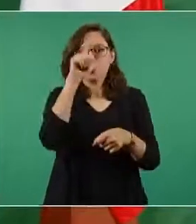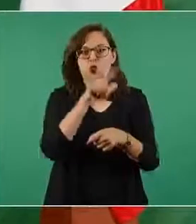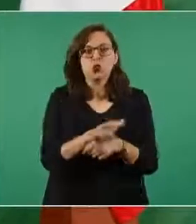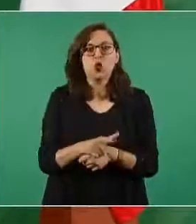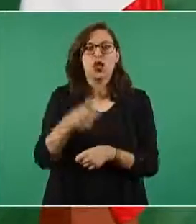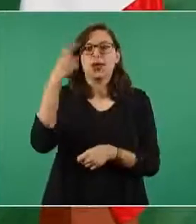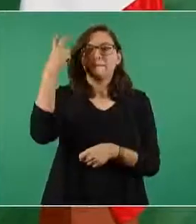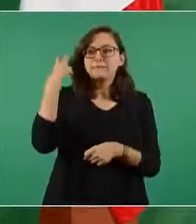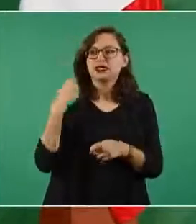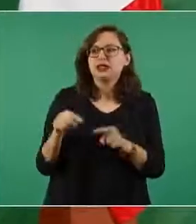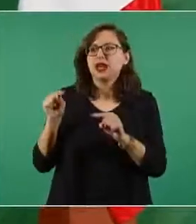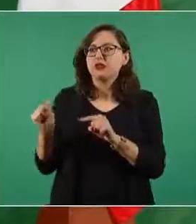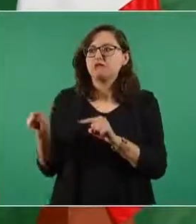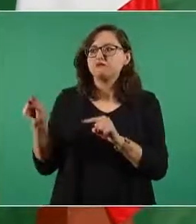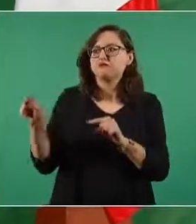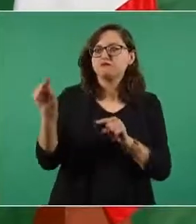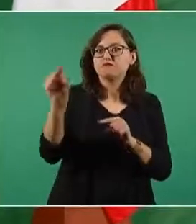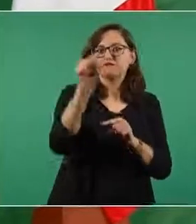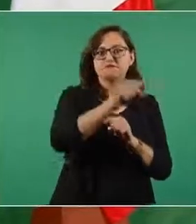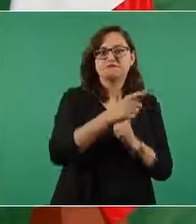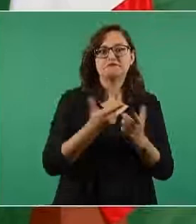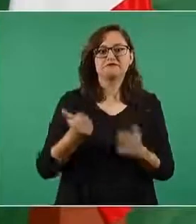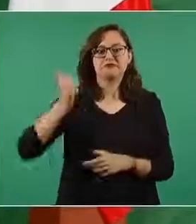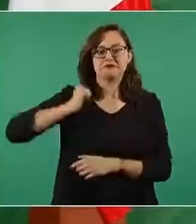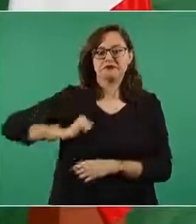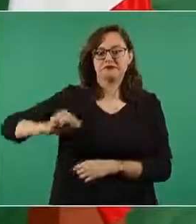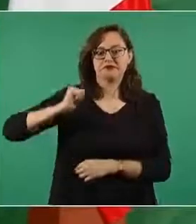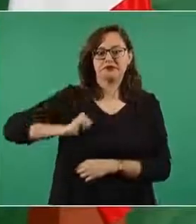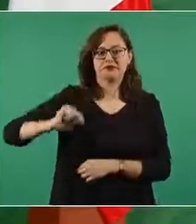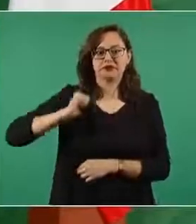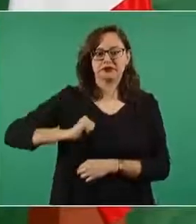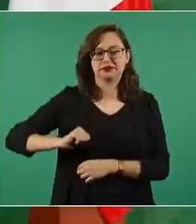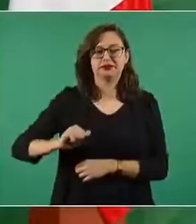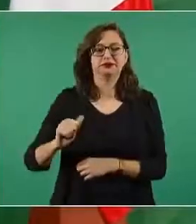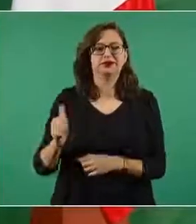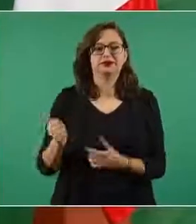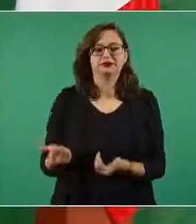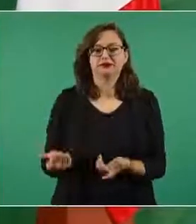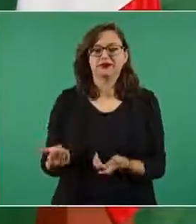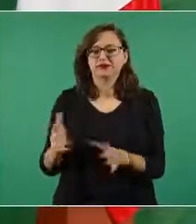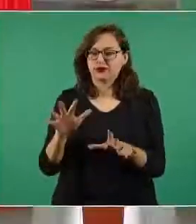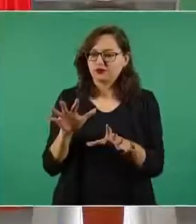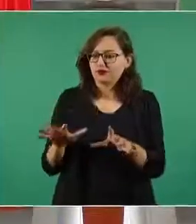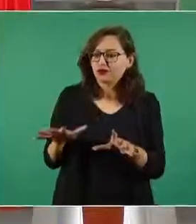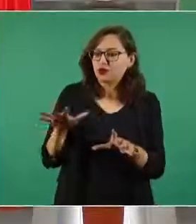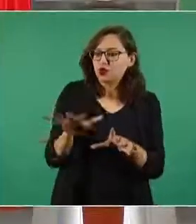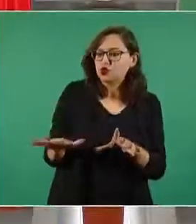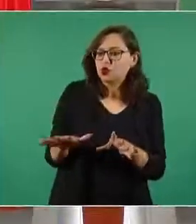todas las zonas